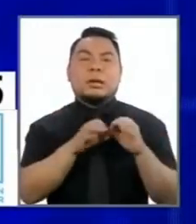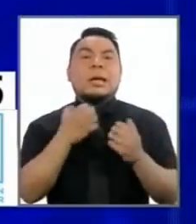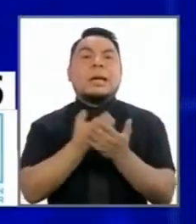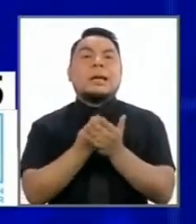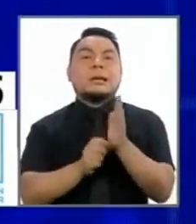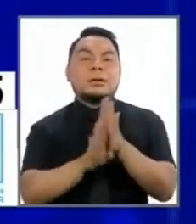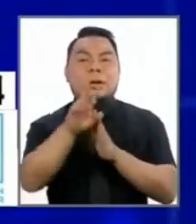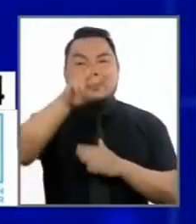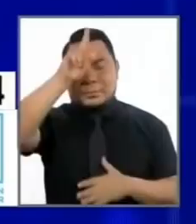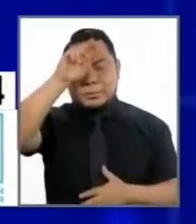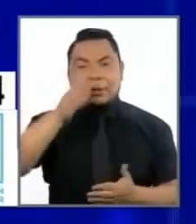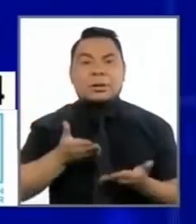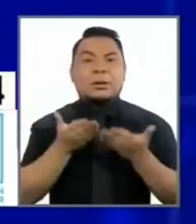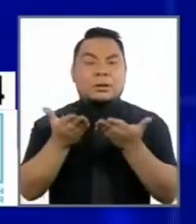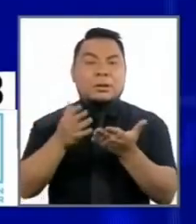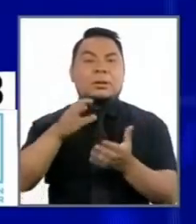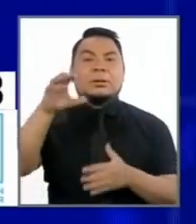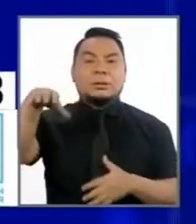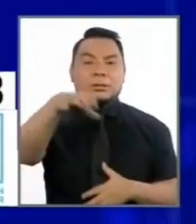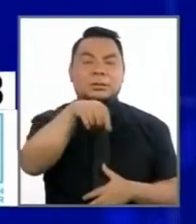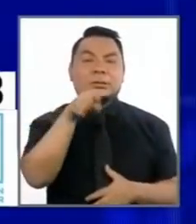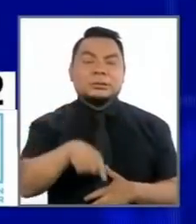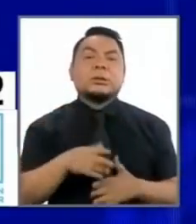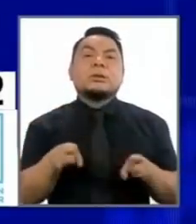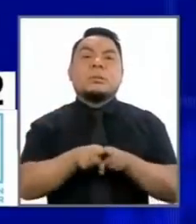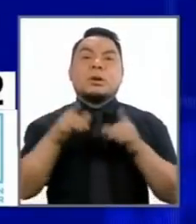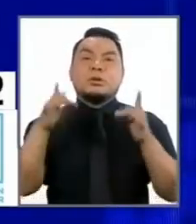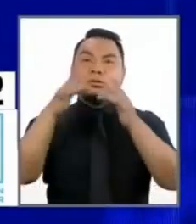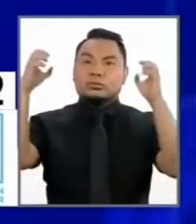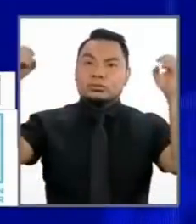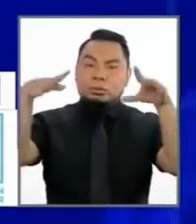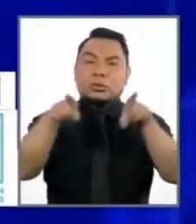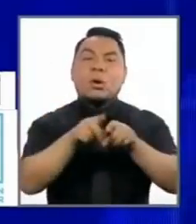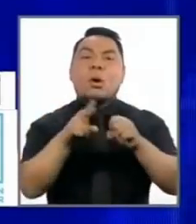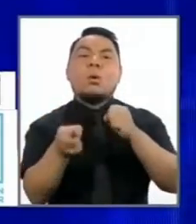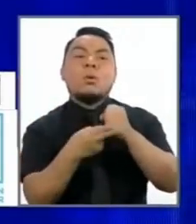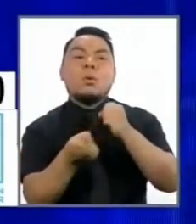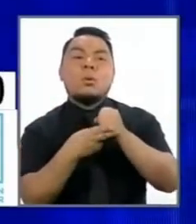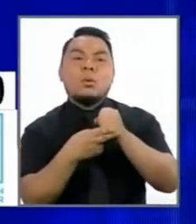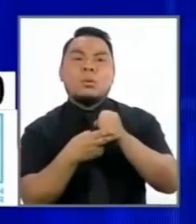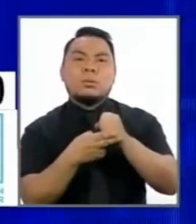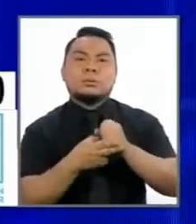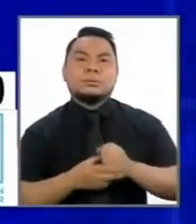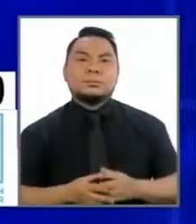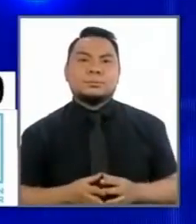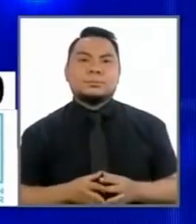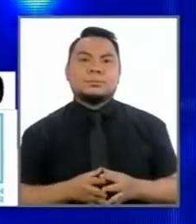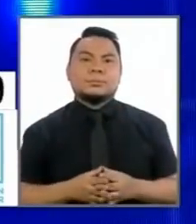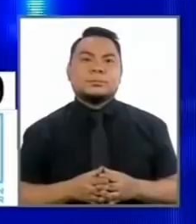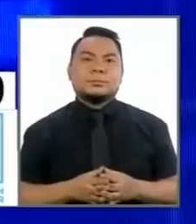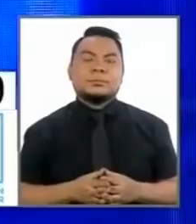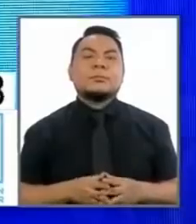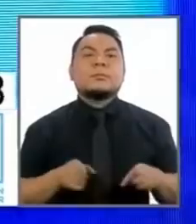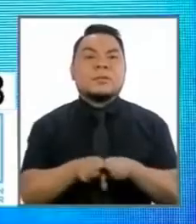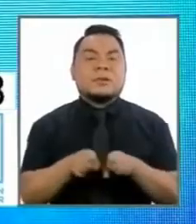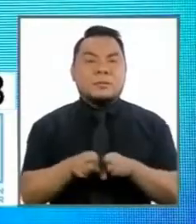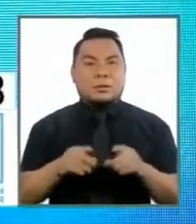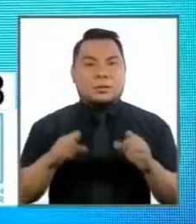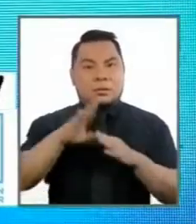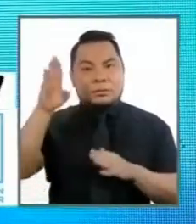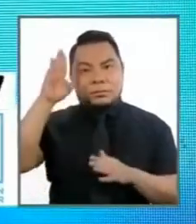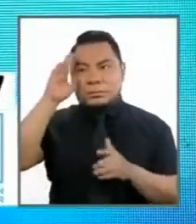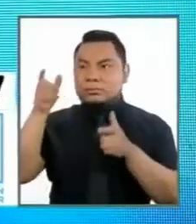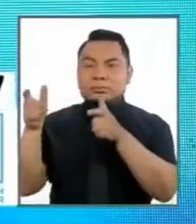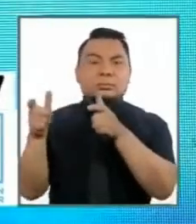económica del Perú tales como centrales hidroeléctricas y reservorios también los sistemas de serenazgo a nivel